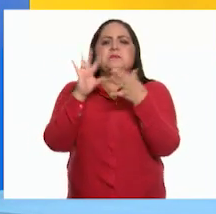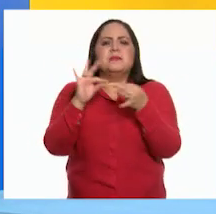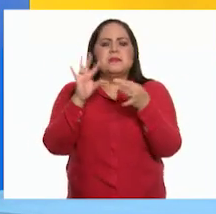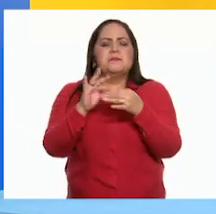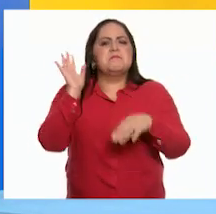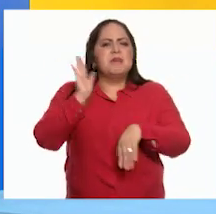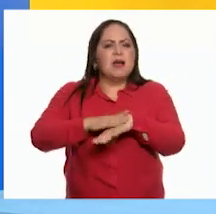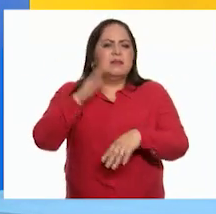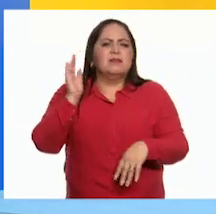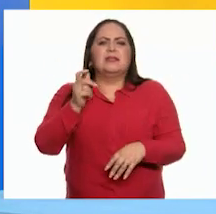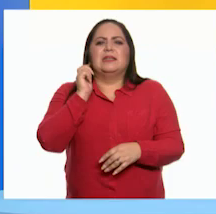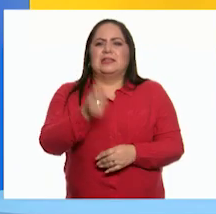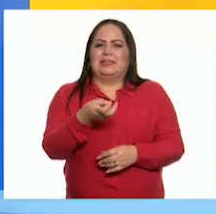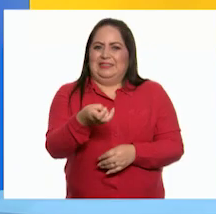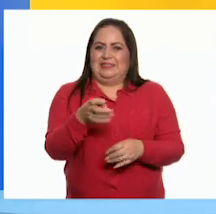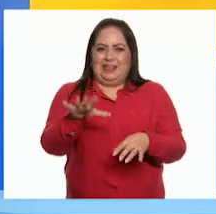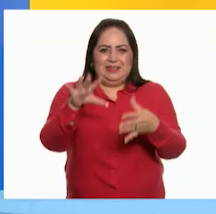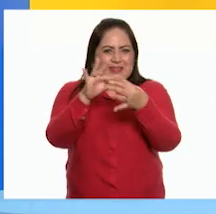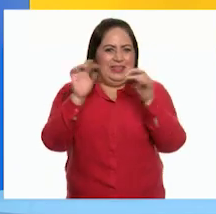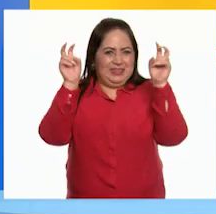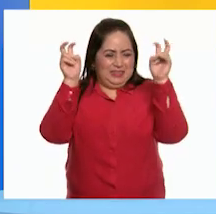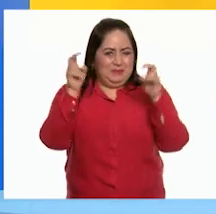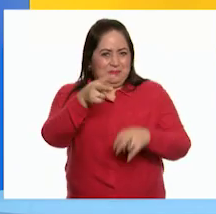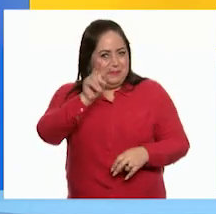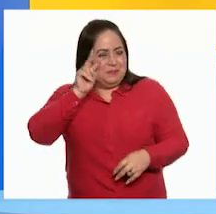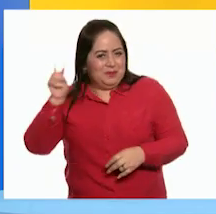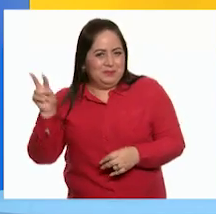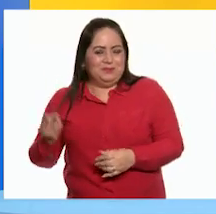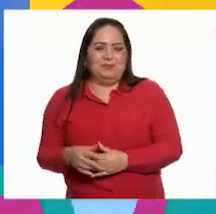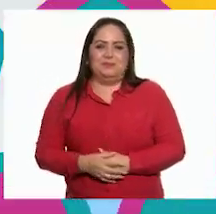manera práctica este tema? ¡Vamos a verlo!